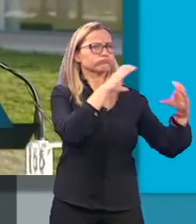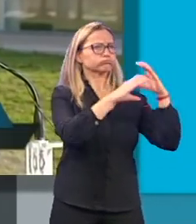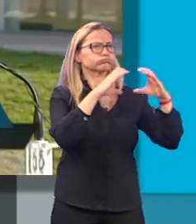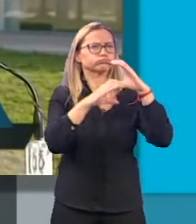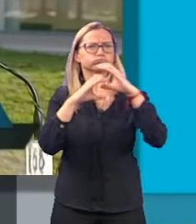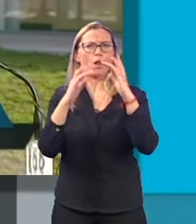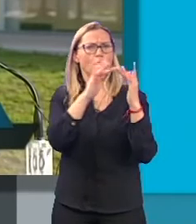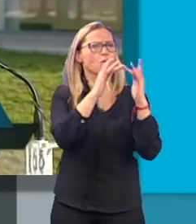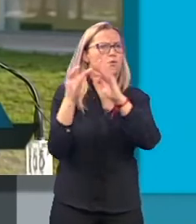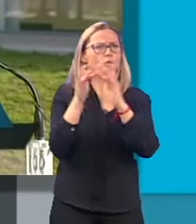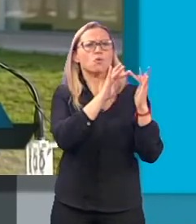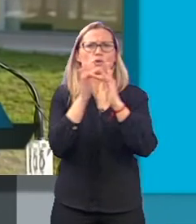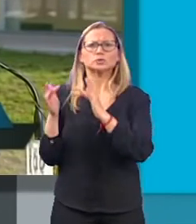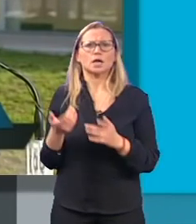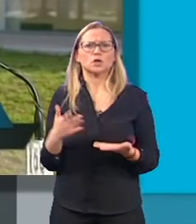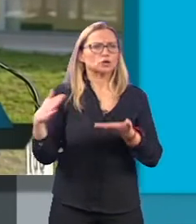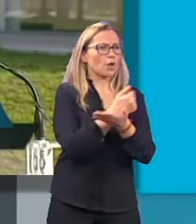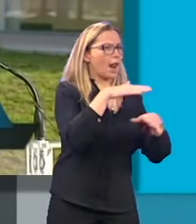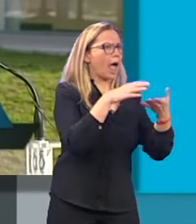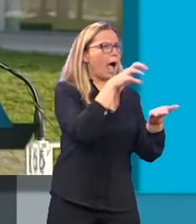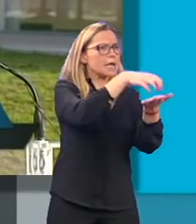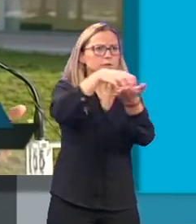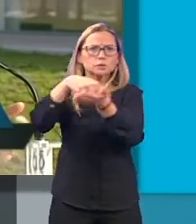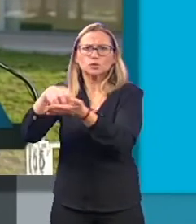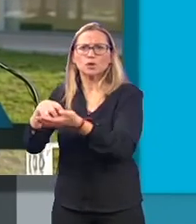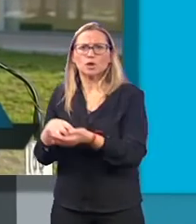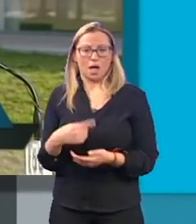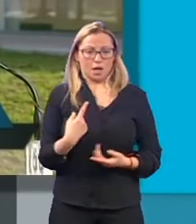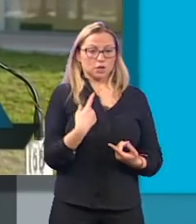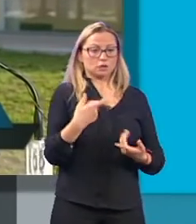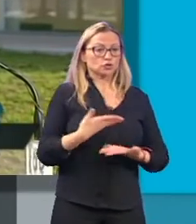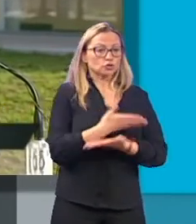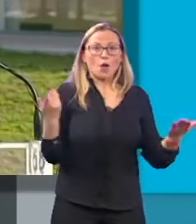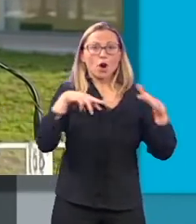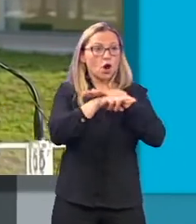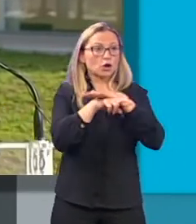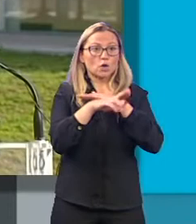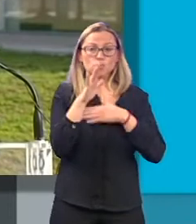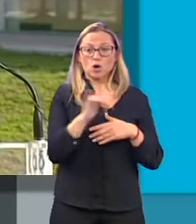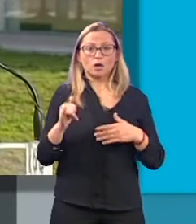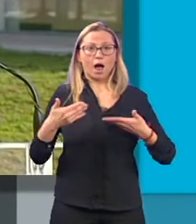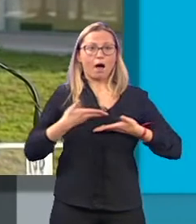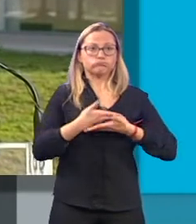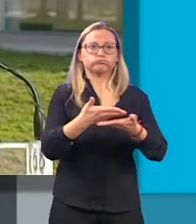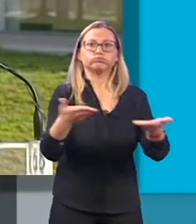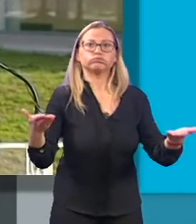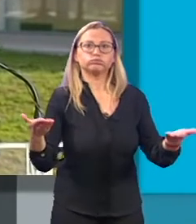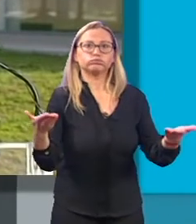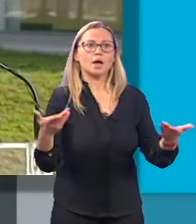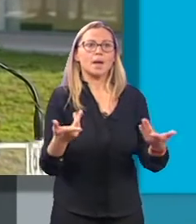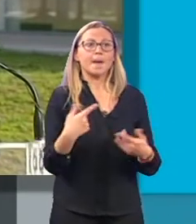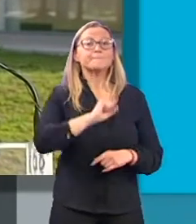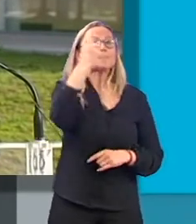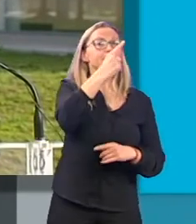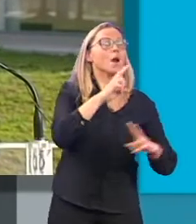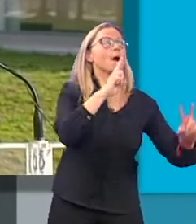instituciones, de los mecanismos que tenemos para ello, y cada uno poniendo todos los recursos que tenemos disponibles, en primer lugar para dar